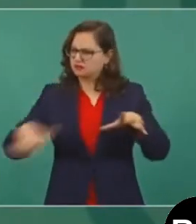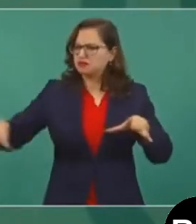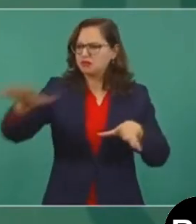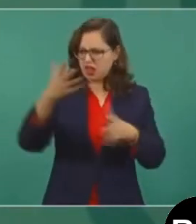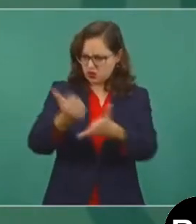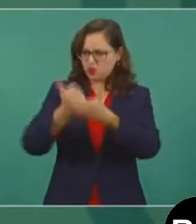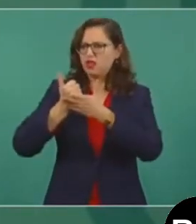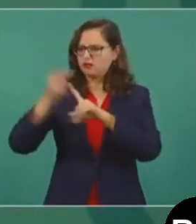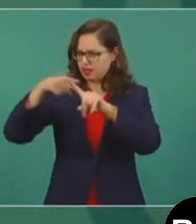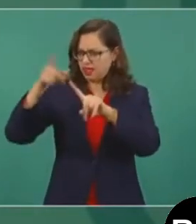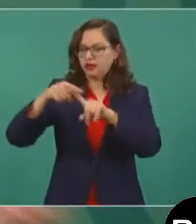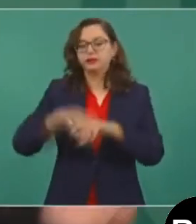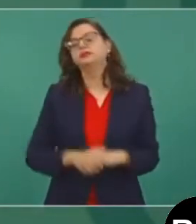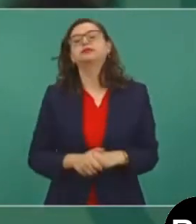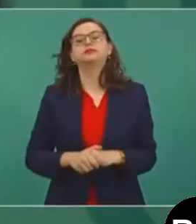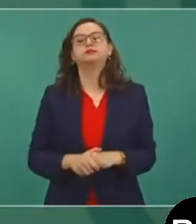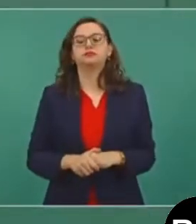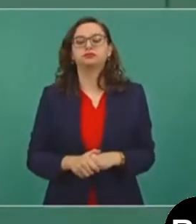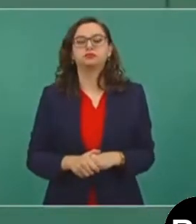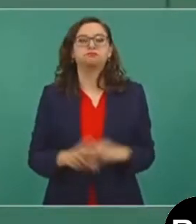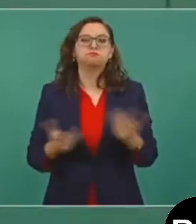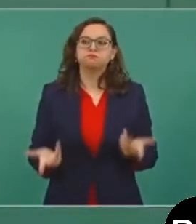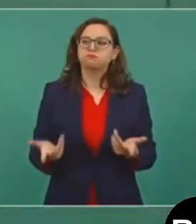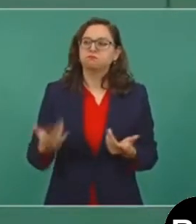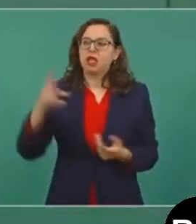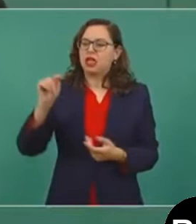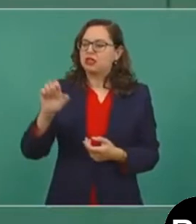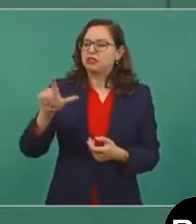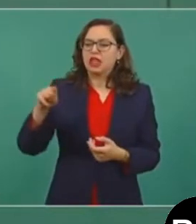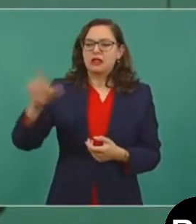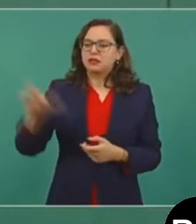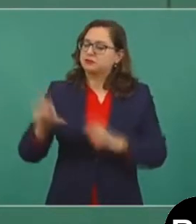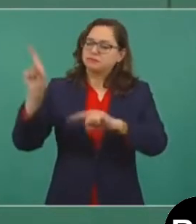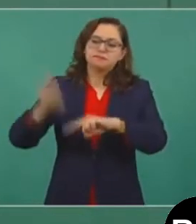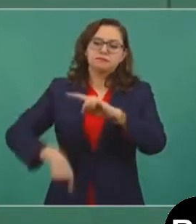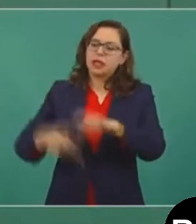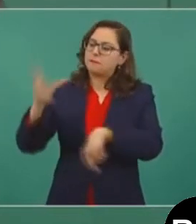y el Estado se hace cargo